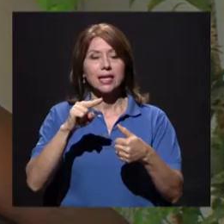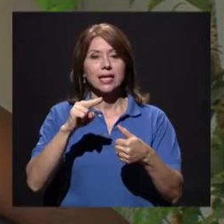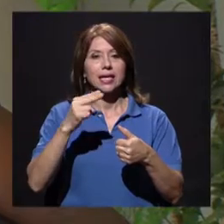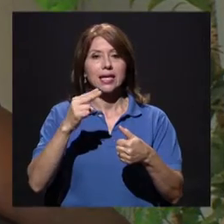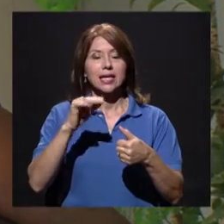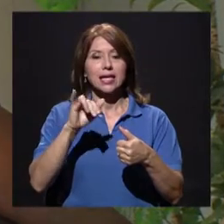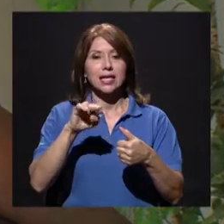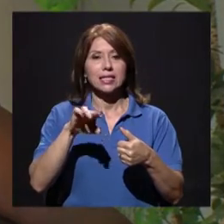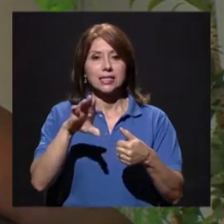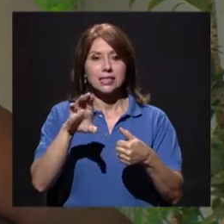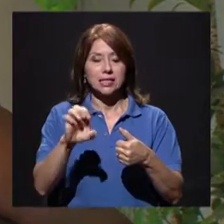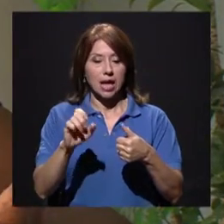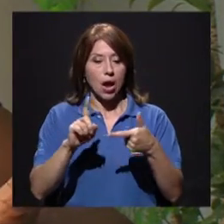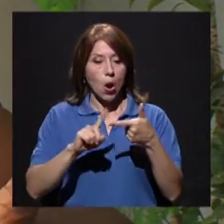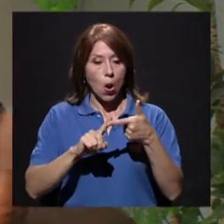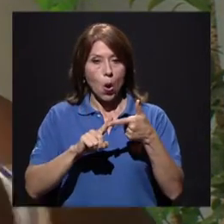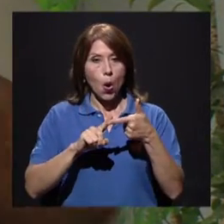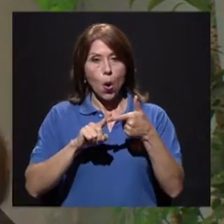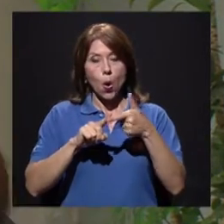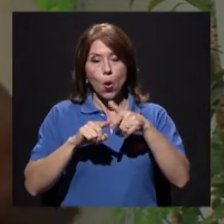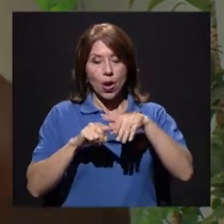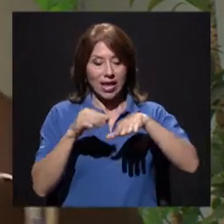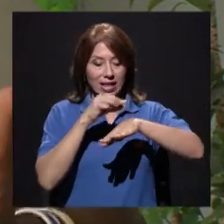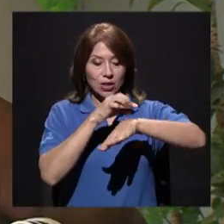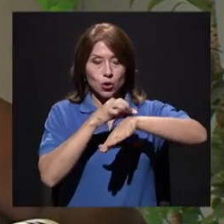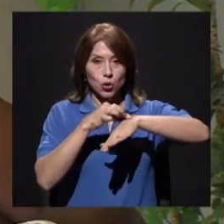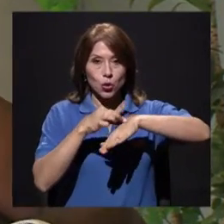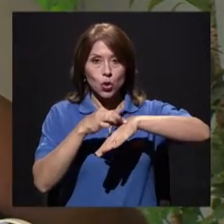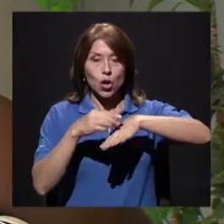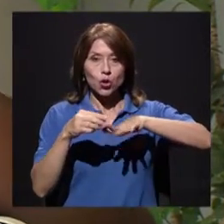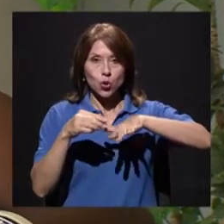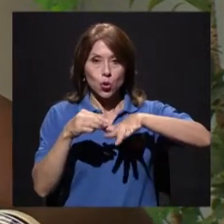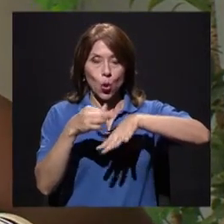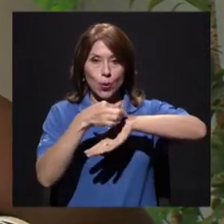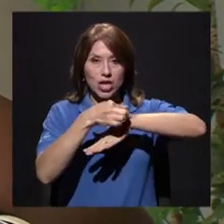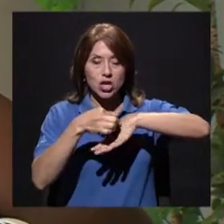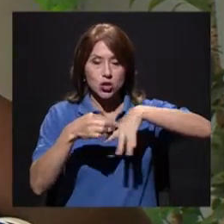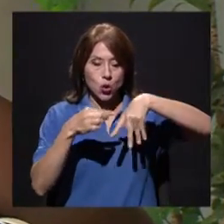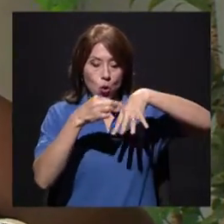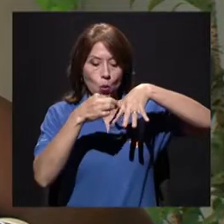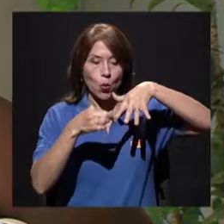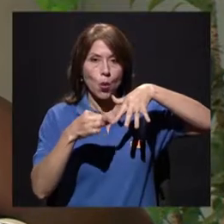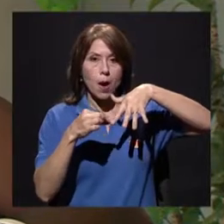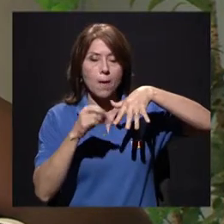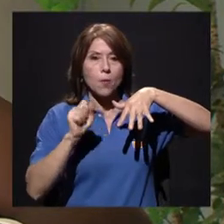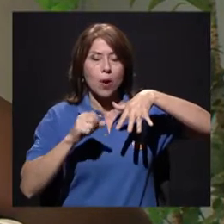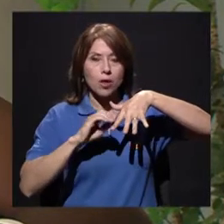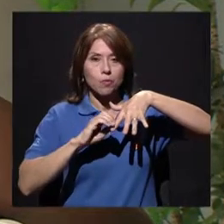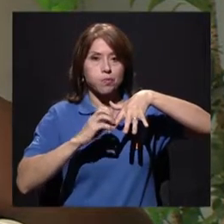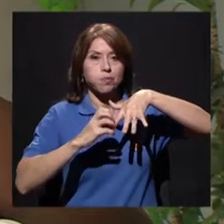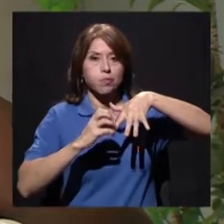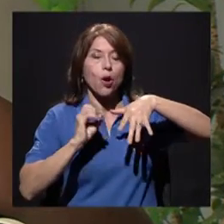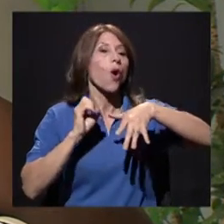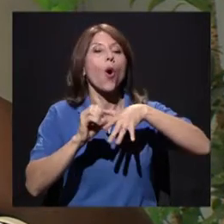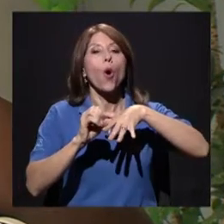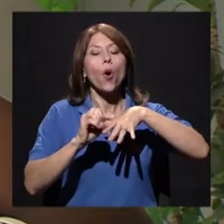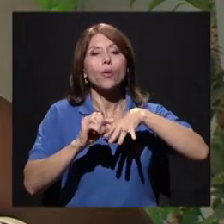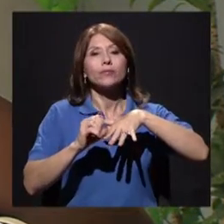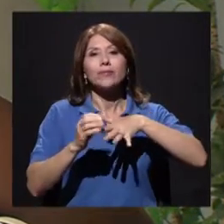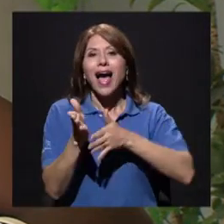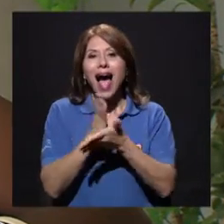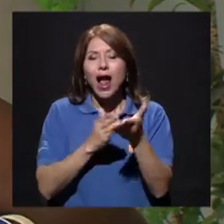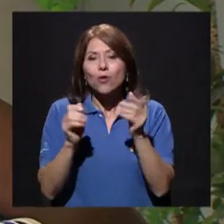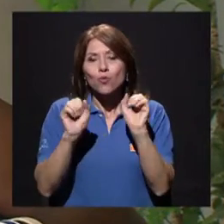me puedo lastimar los dedos. Pero en todos los campos siempre va a estar una